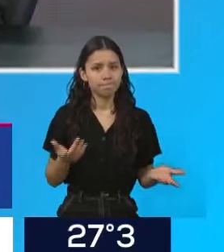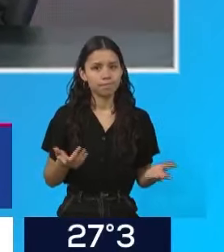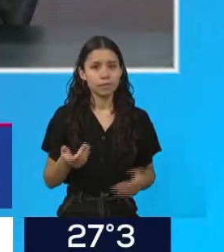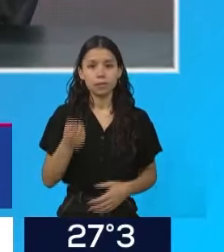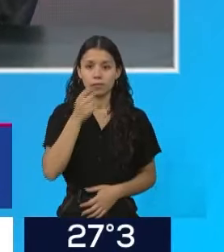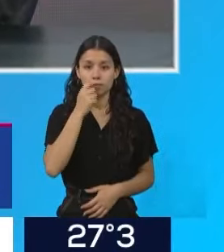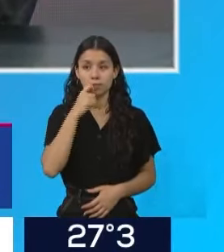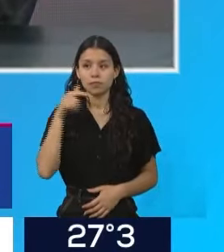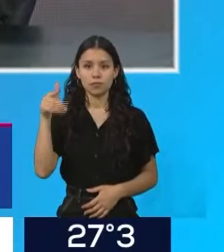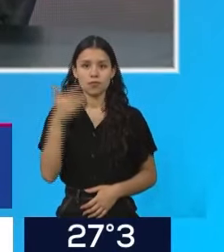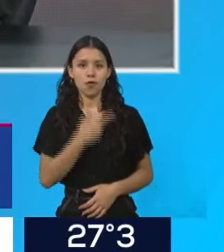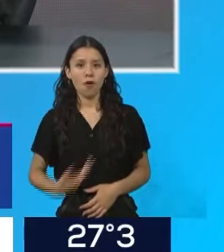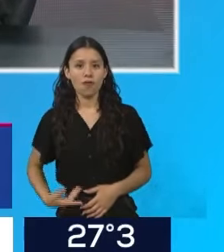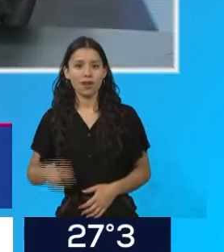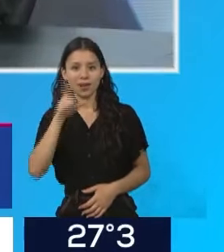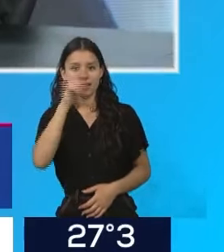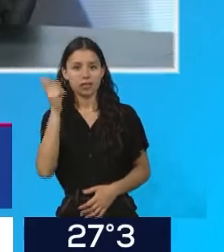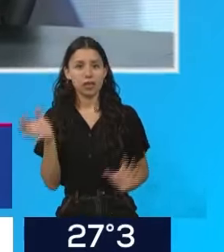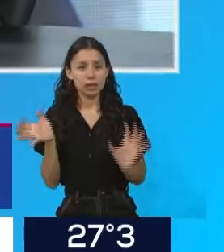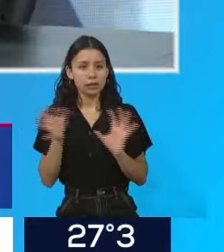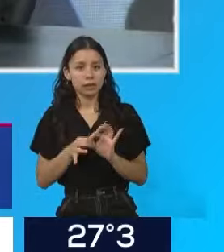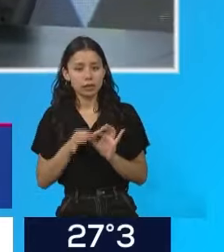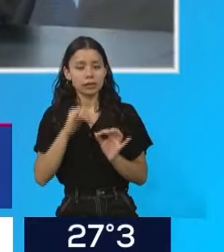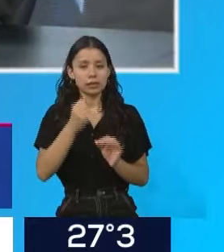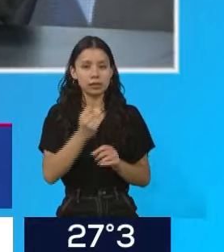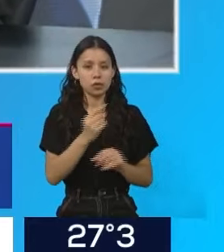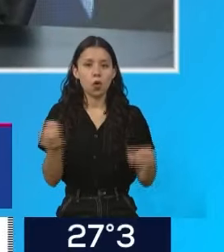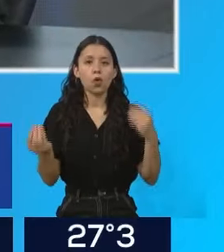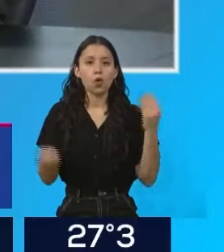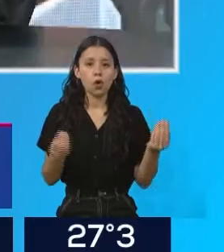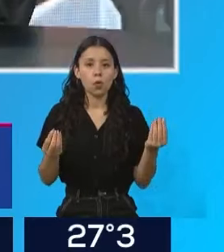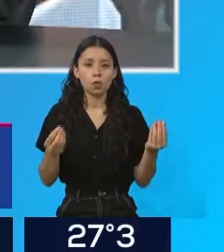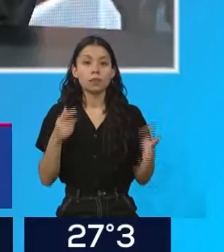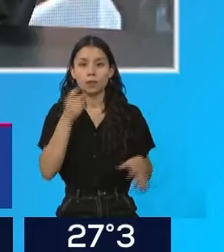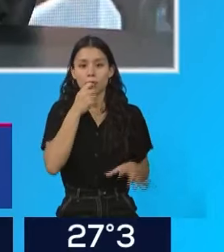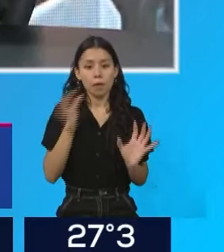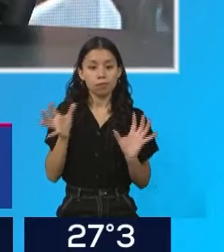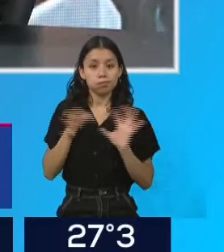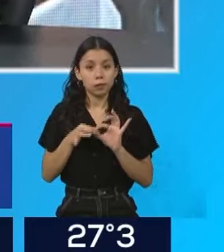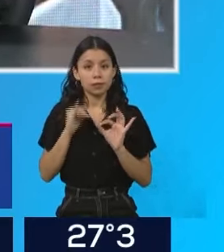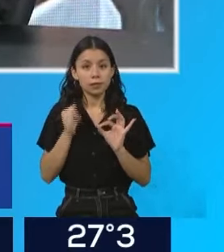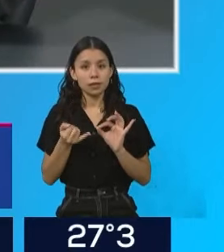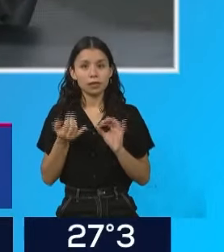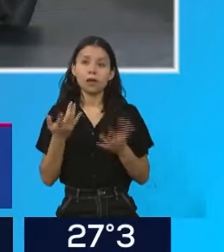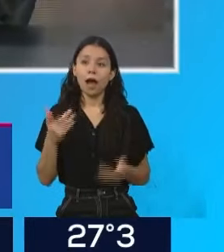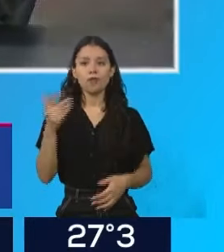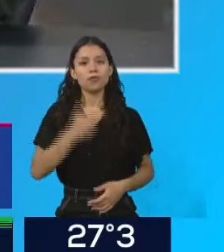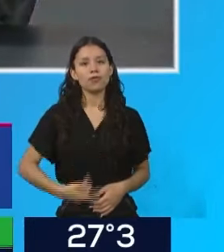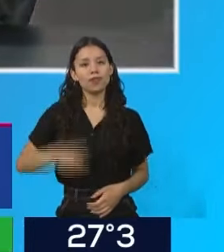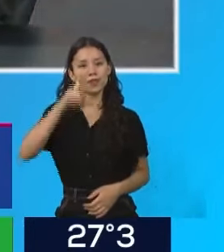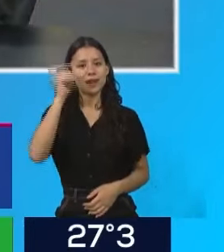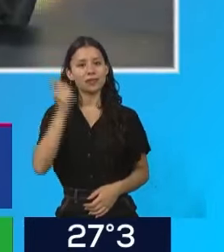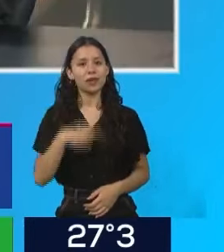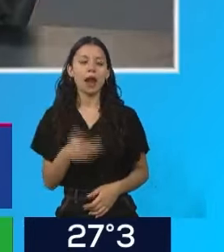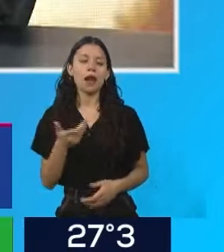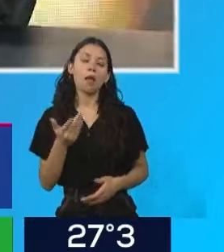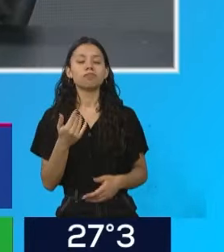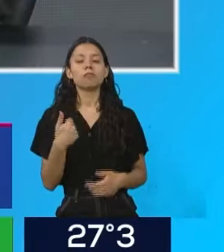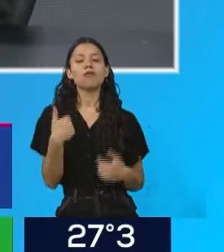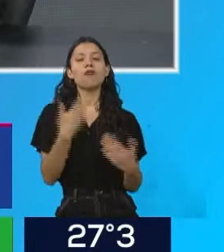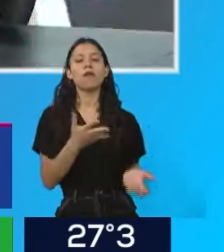porque las versiones indican que el gobierno nacional lo favorecería entregándole alguna serie de partidas